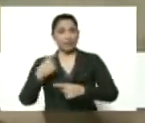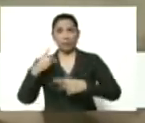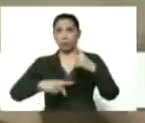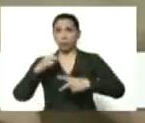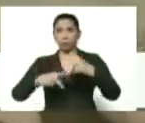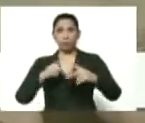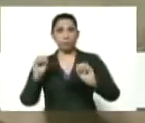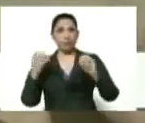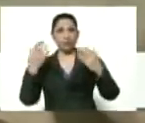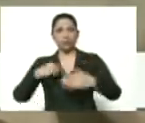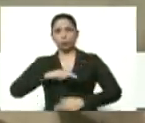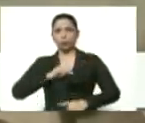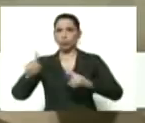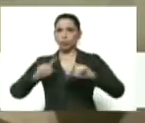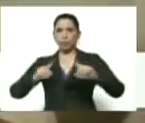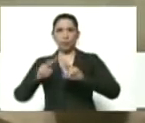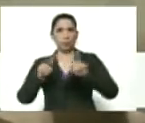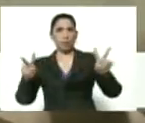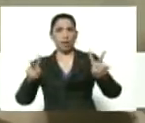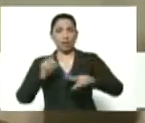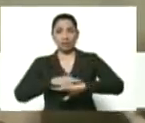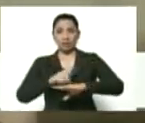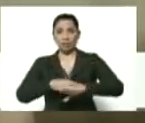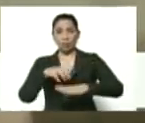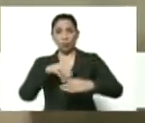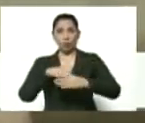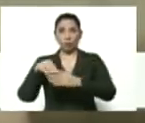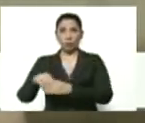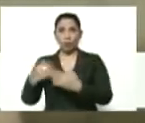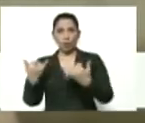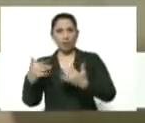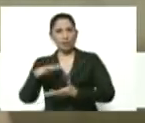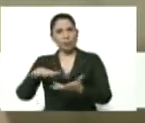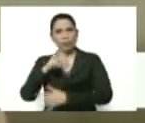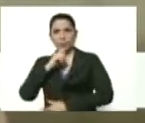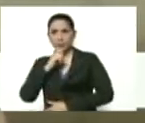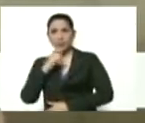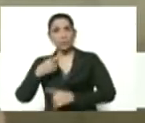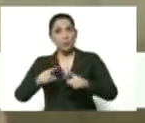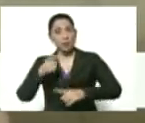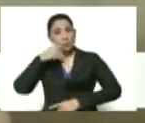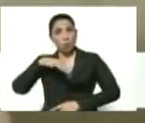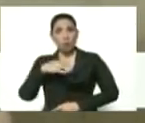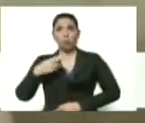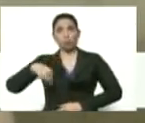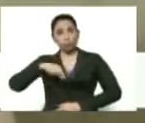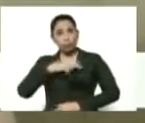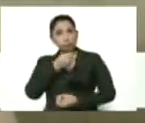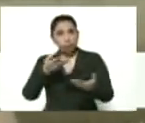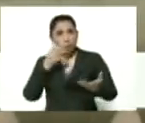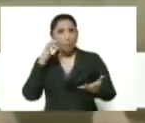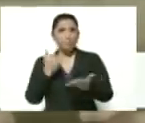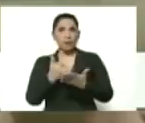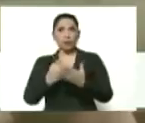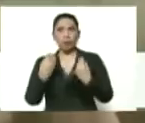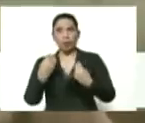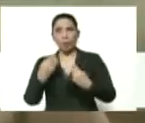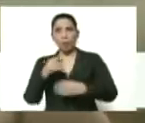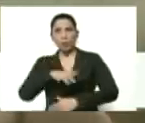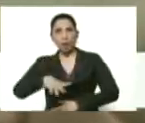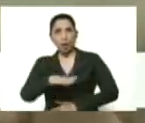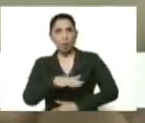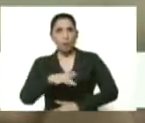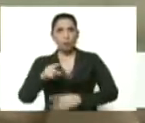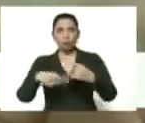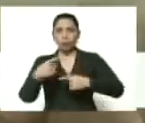y que estamos agregando la cara en tiempos de cuarentena social, en tiempos de crisis, en tiempos de bloqueo, bueno, pero aquí no pueden bloquear el campo, no pueden bloquear la moral y estaremos día a día